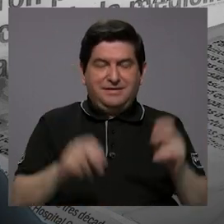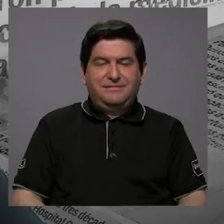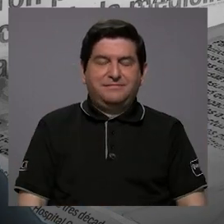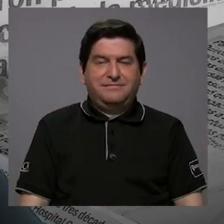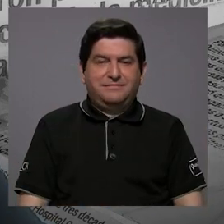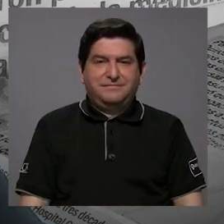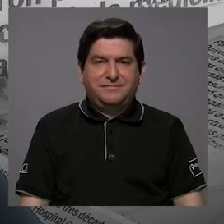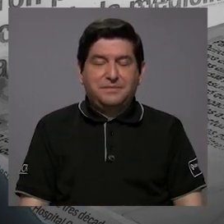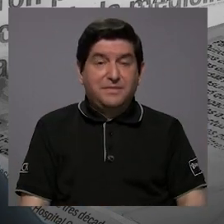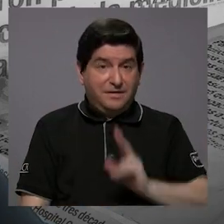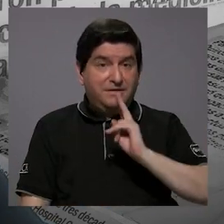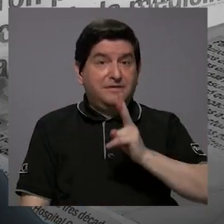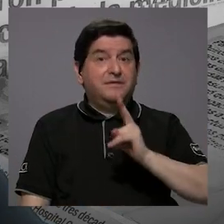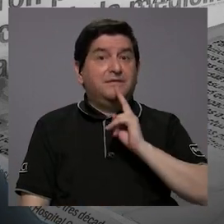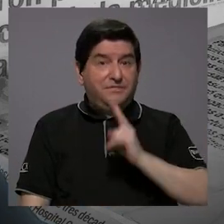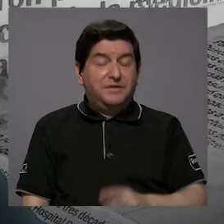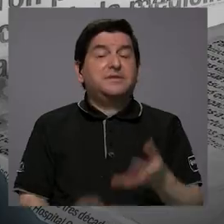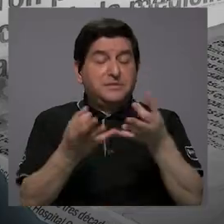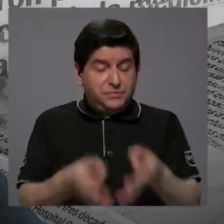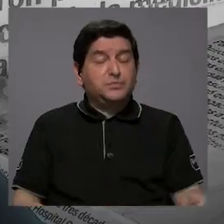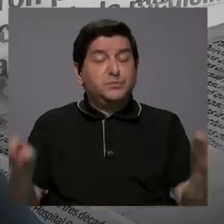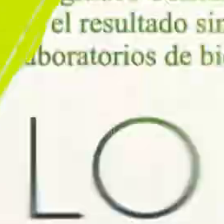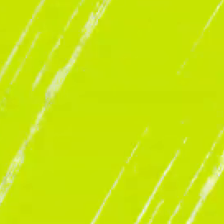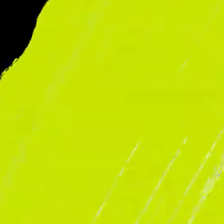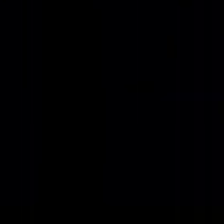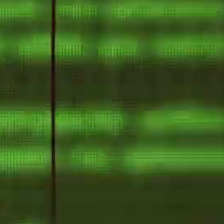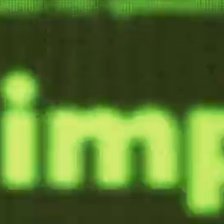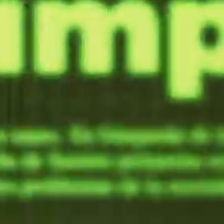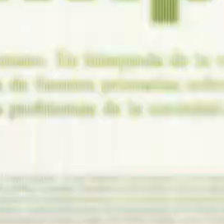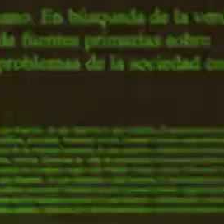porque es realmente importante.